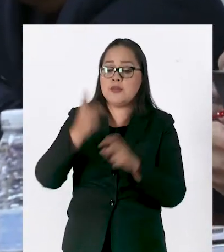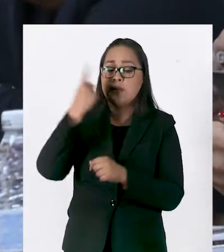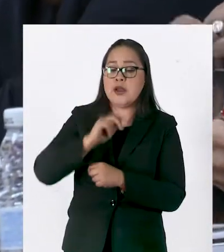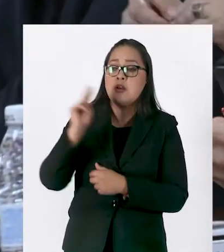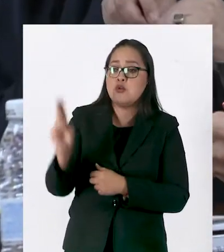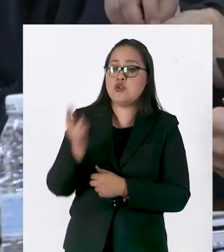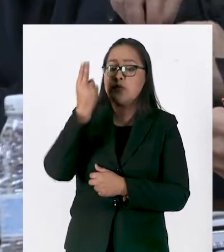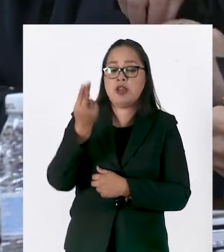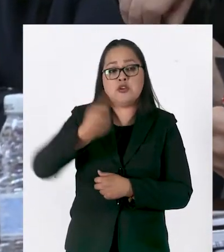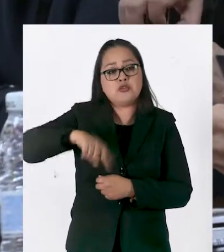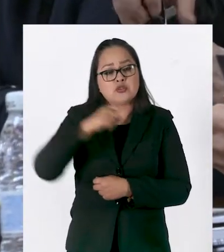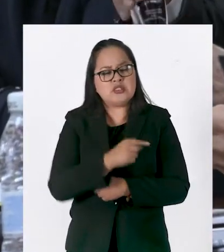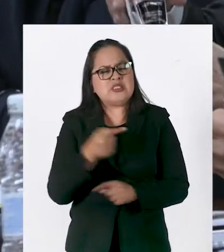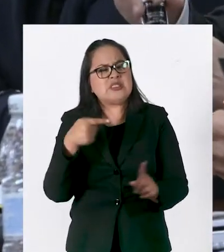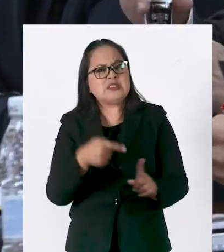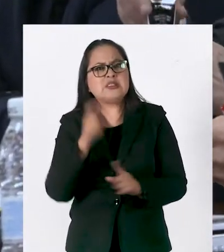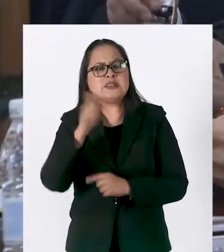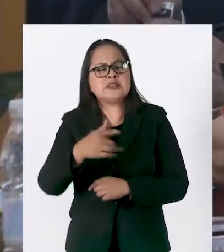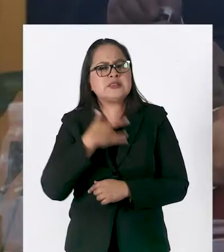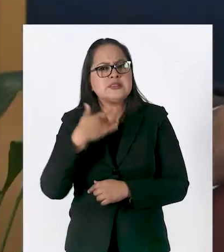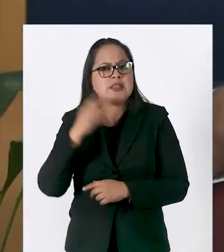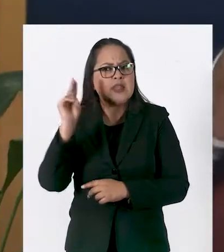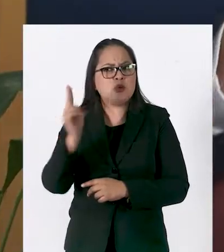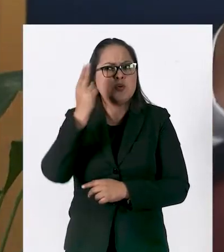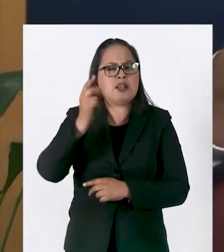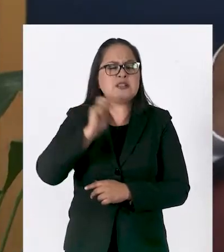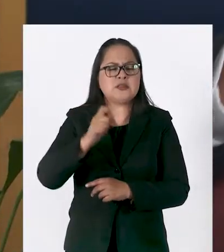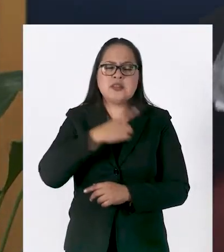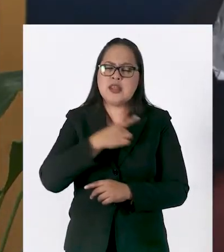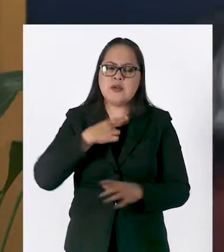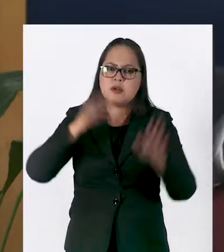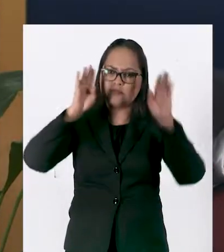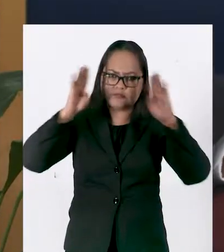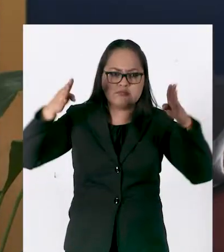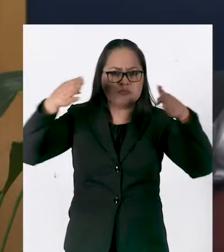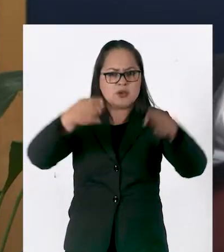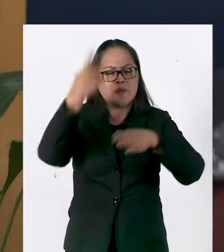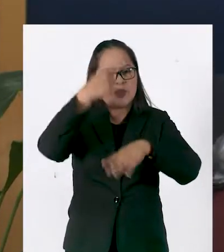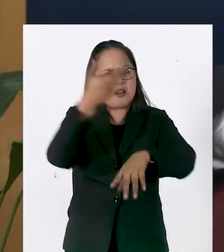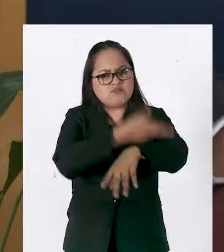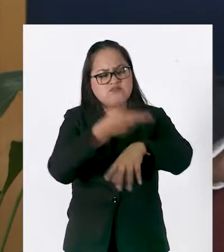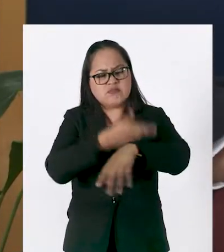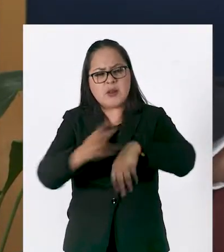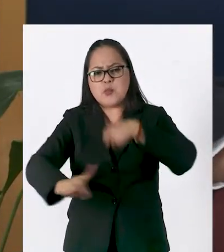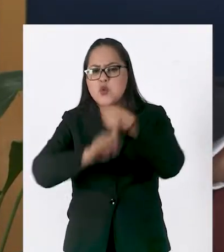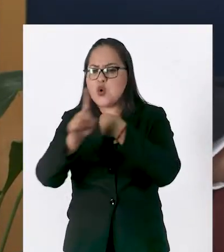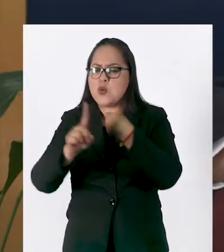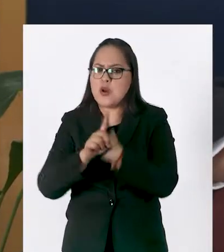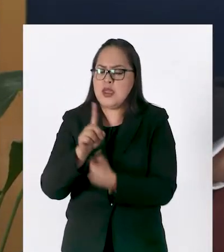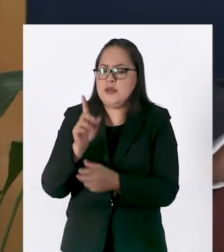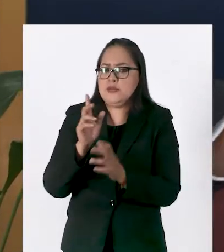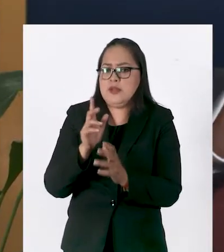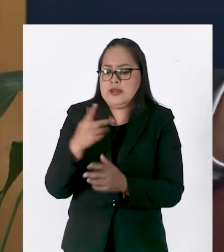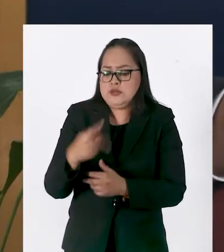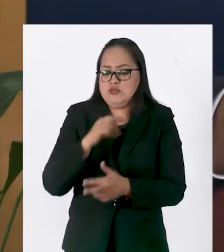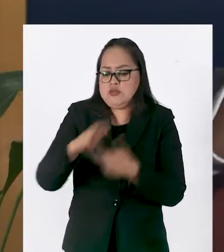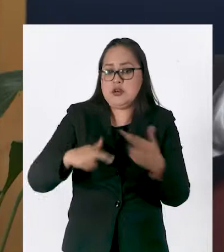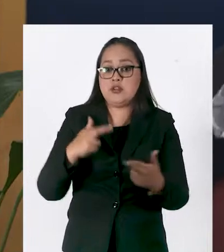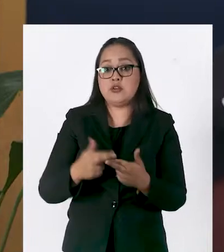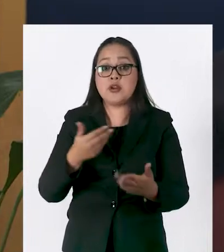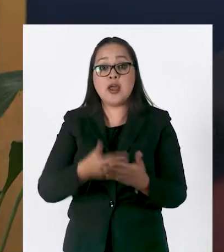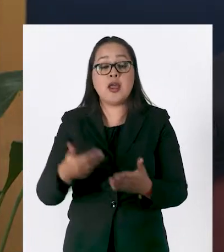necesitamos una educación que esté evocada y volcada a la solución de los problemas regionales, porque